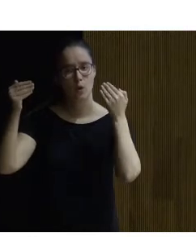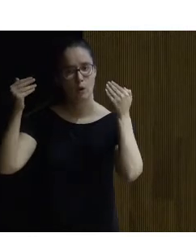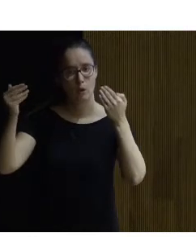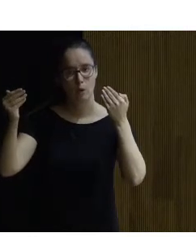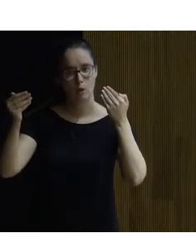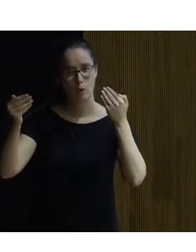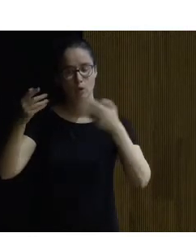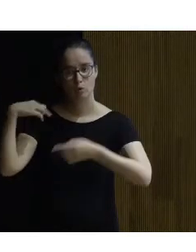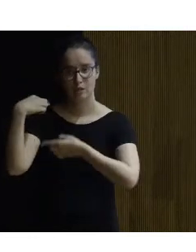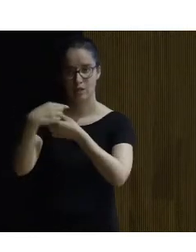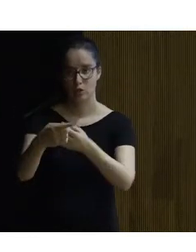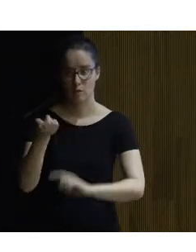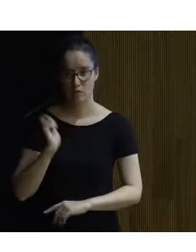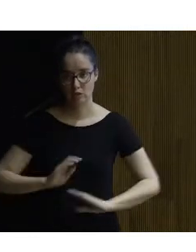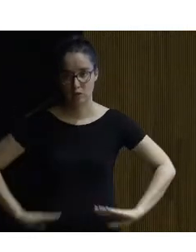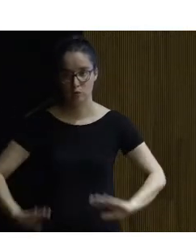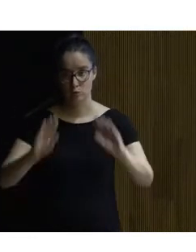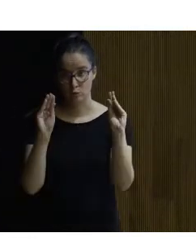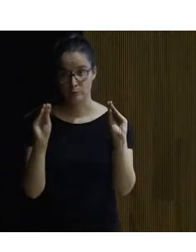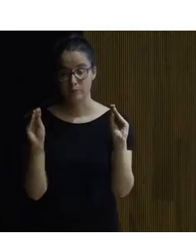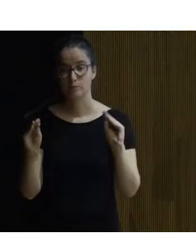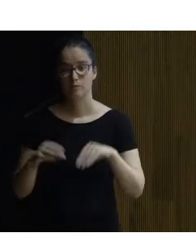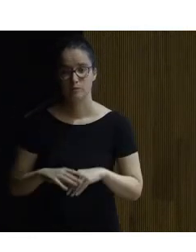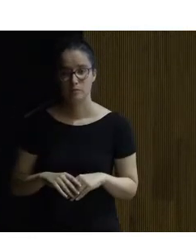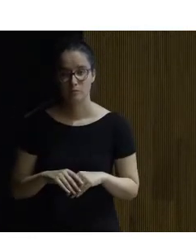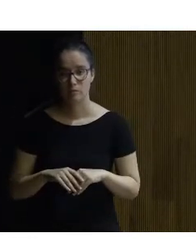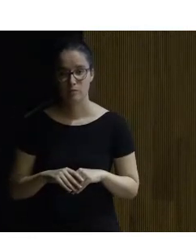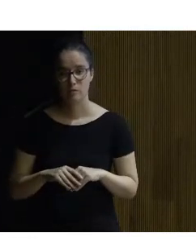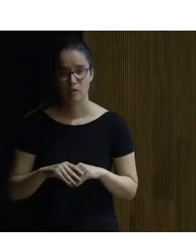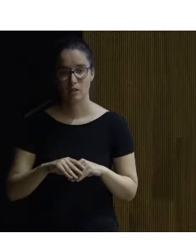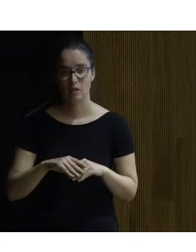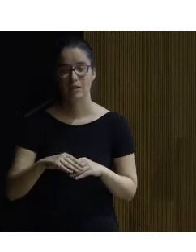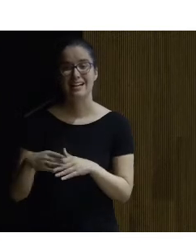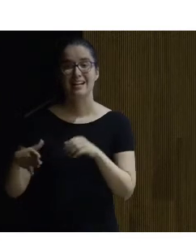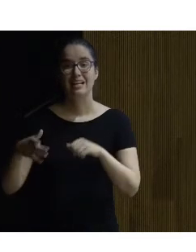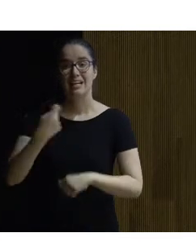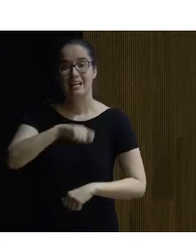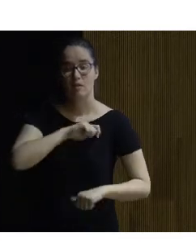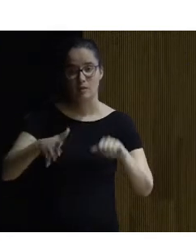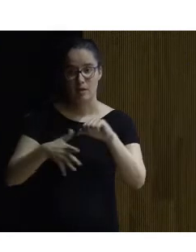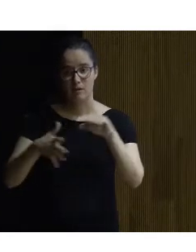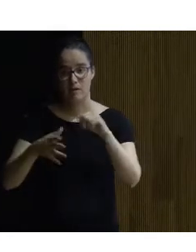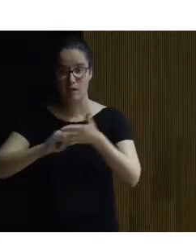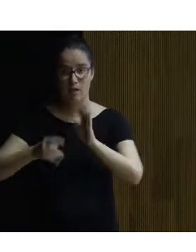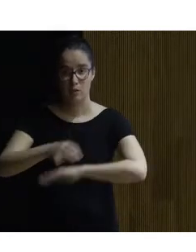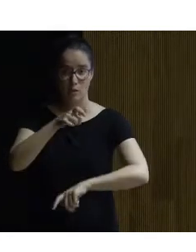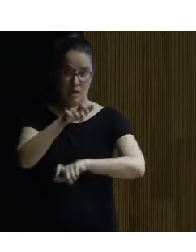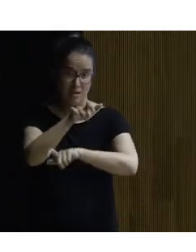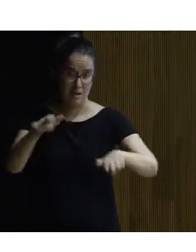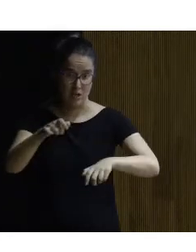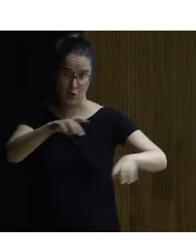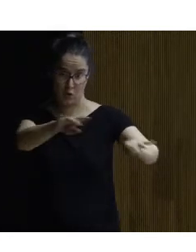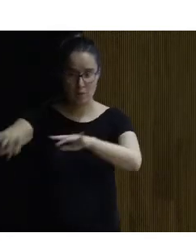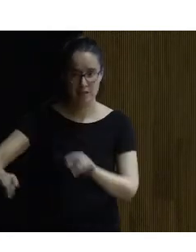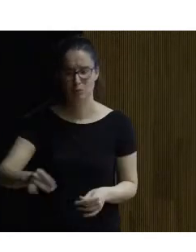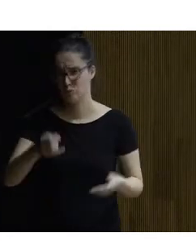su trayectoria profesional en la Octava Benal Iberoamericana de Arquitectura y Urbanismo bueno y tiene muchísimos más méritos